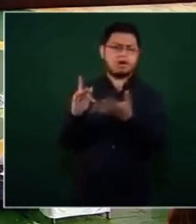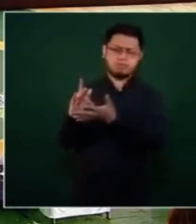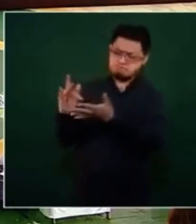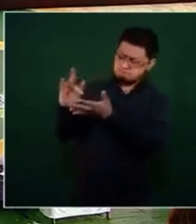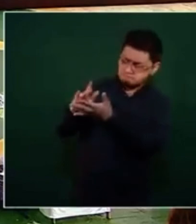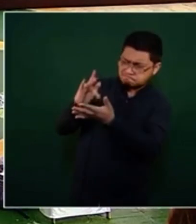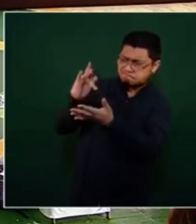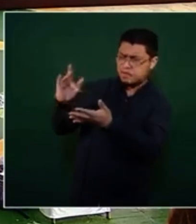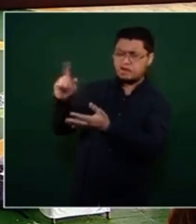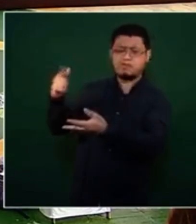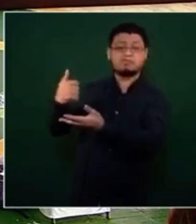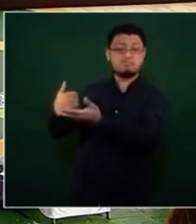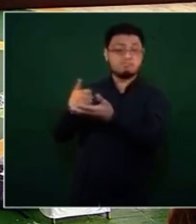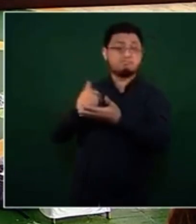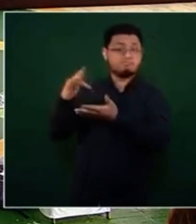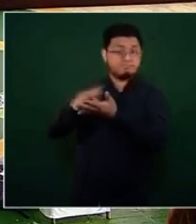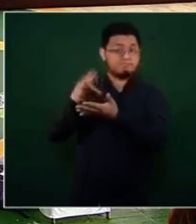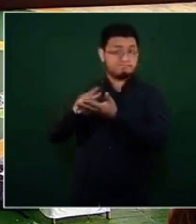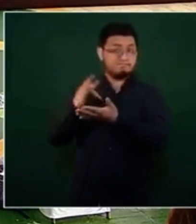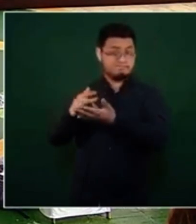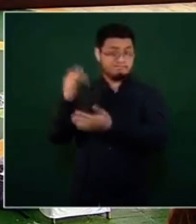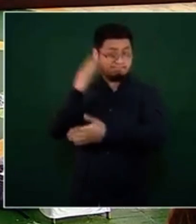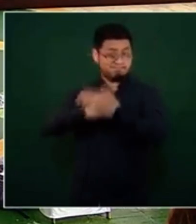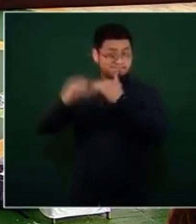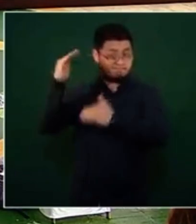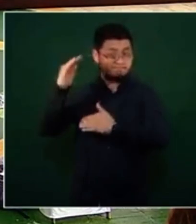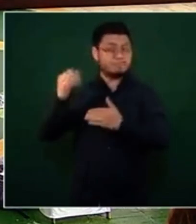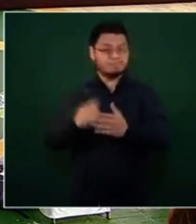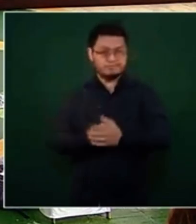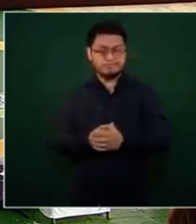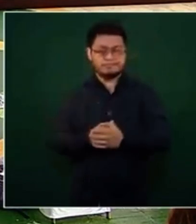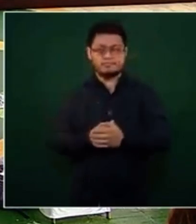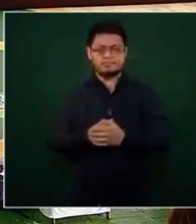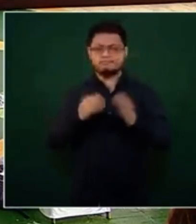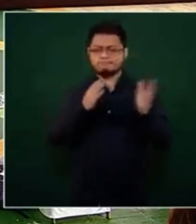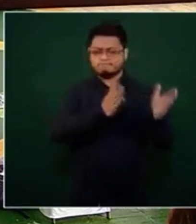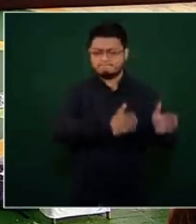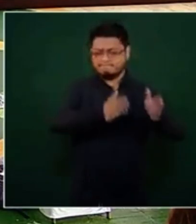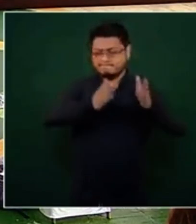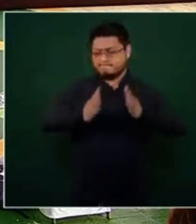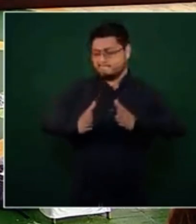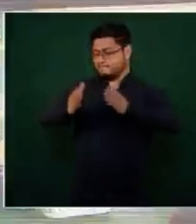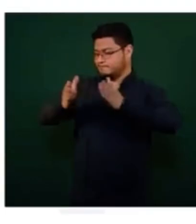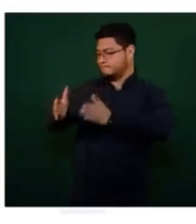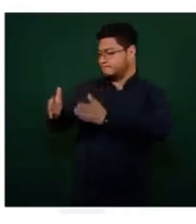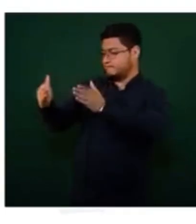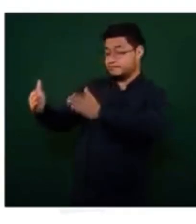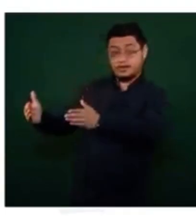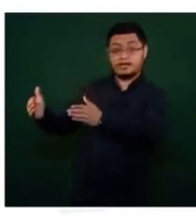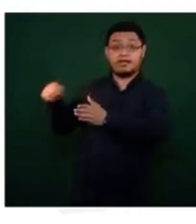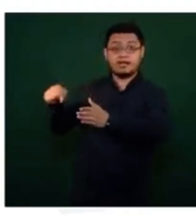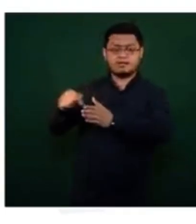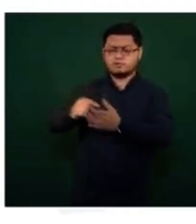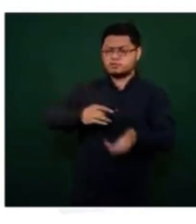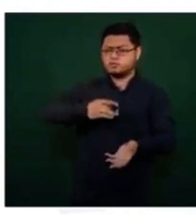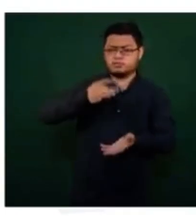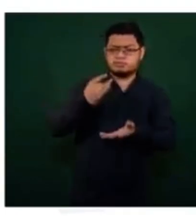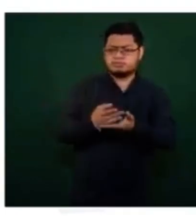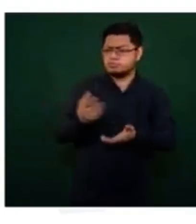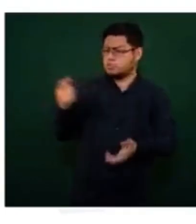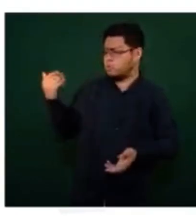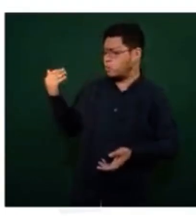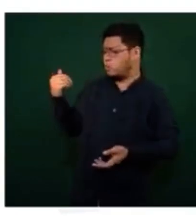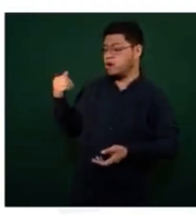el éxito del programa. Las distintas fases que fueron establecidas y presentadas públicamente desde el 8 de